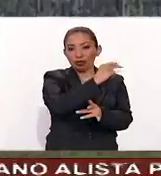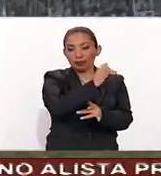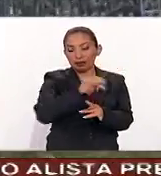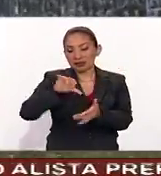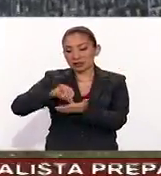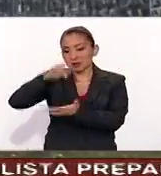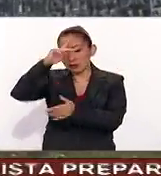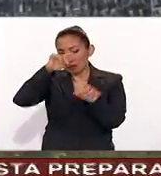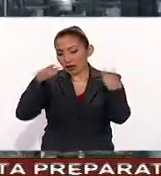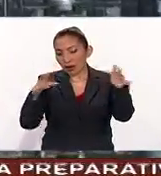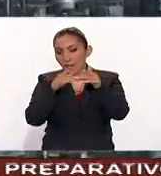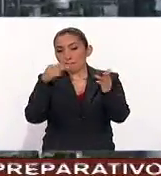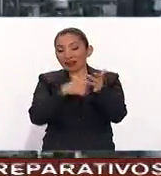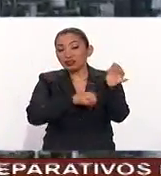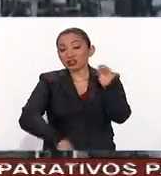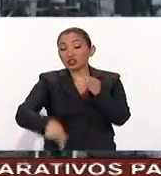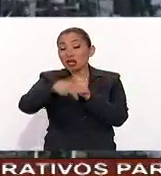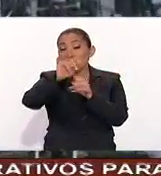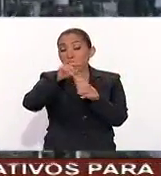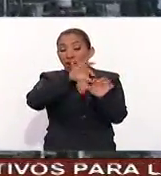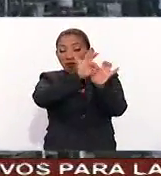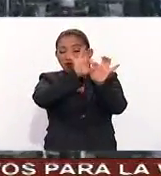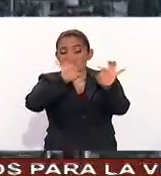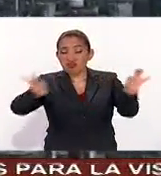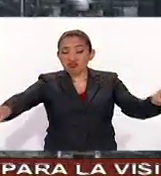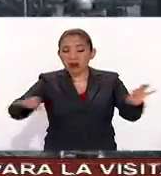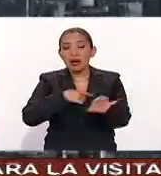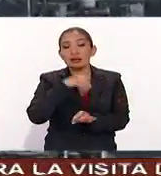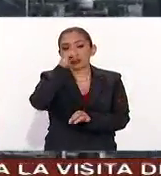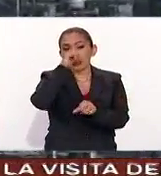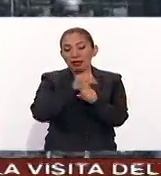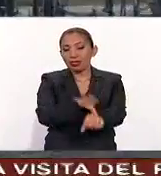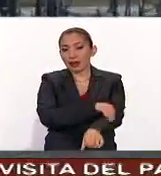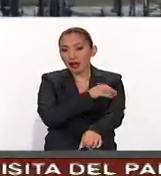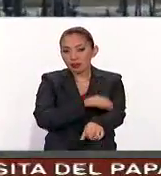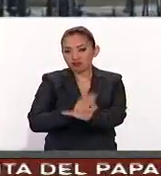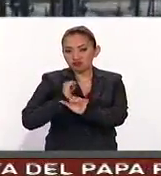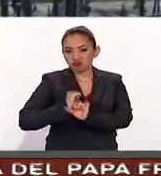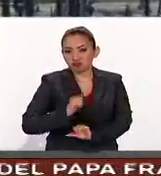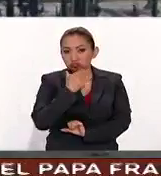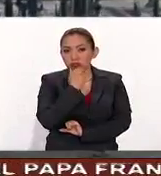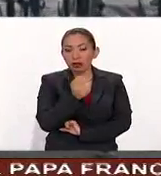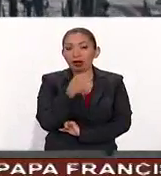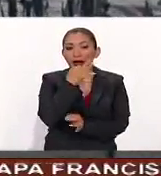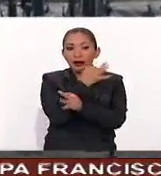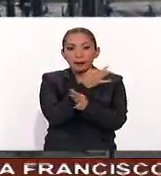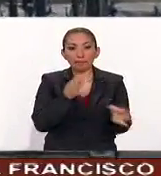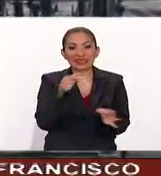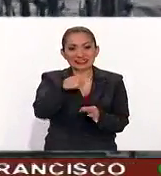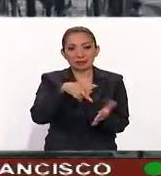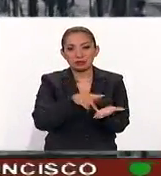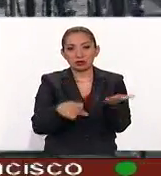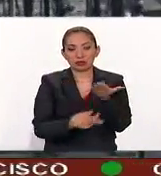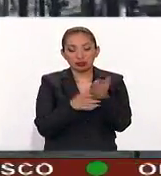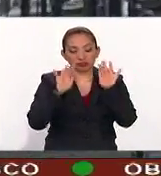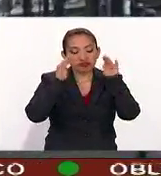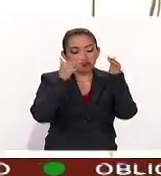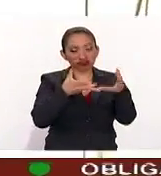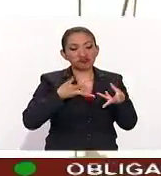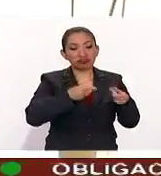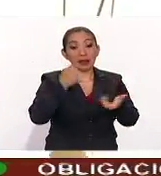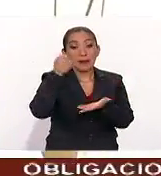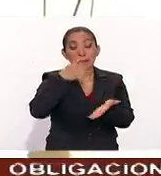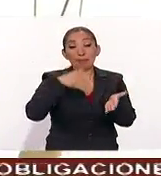el centro del país a través de 1.200 kilómetros de cable. El secretario de Energía, Pedro Joaquín Codwell, informó que este proyecto contempla una